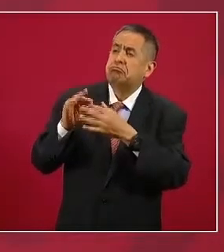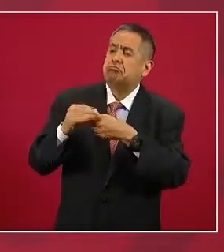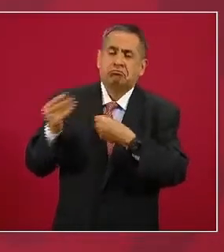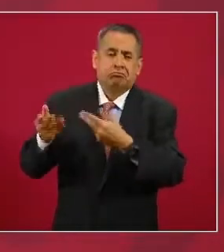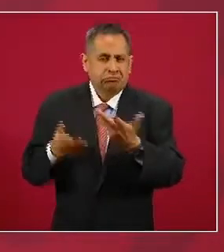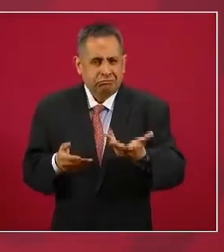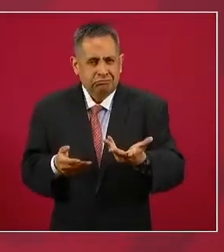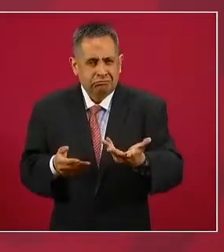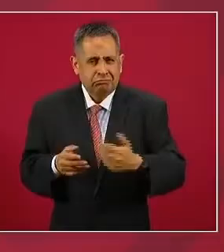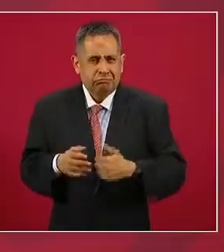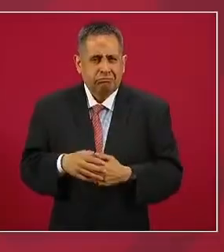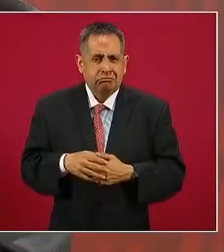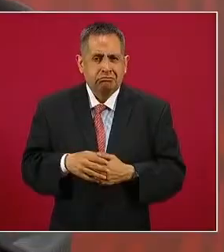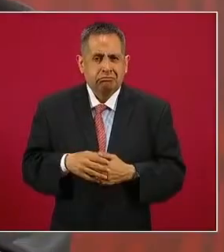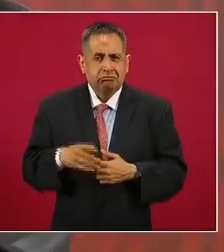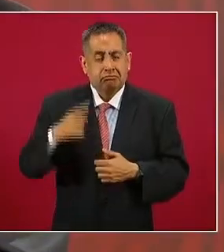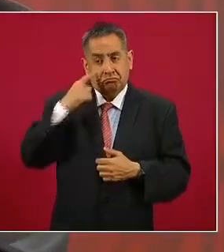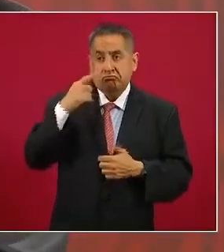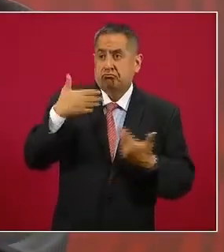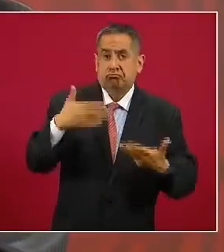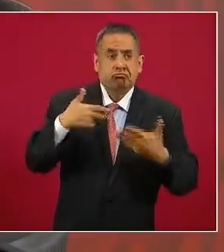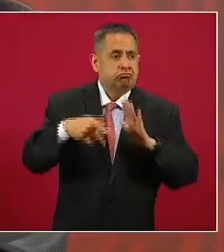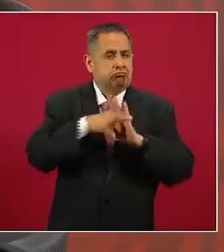al búnker que tenía